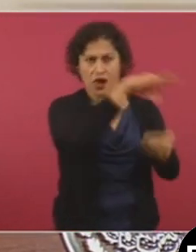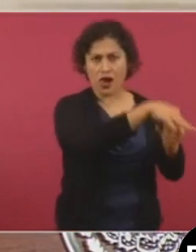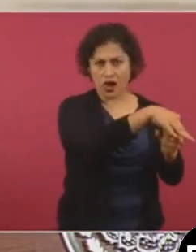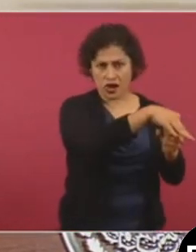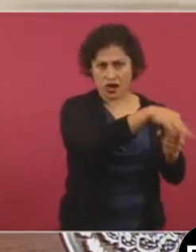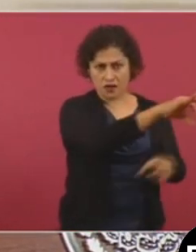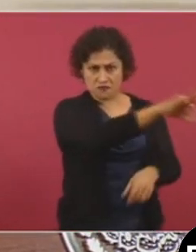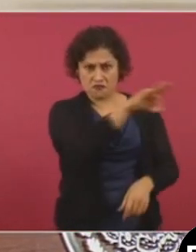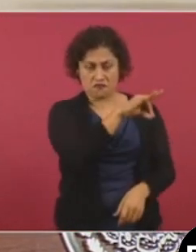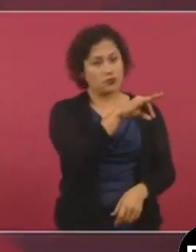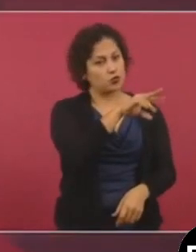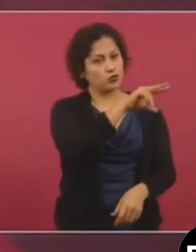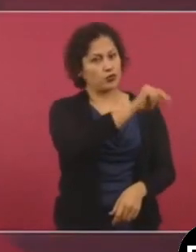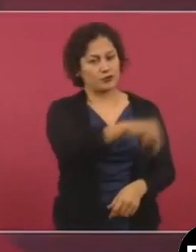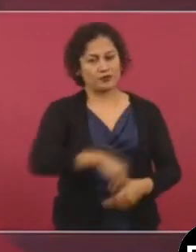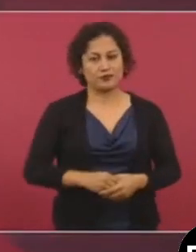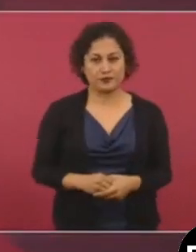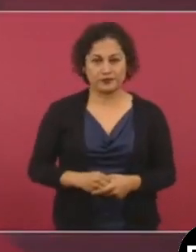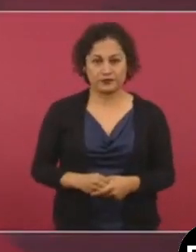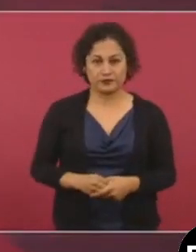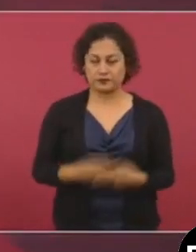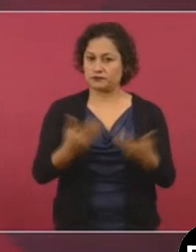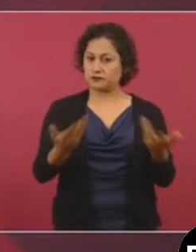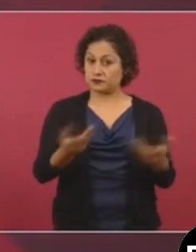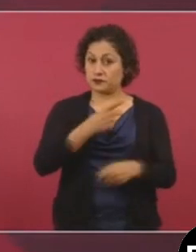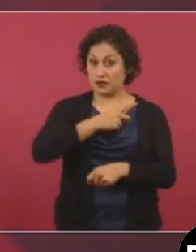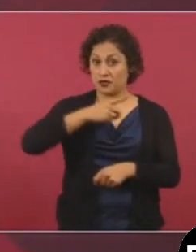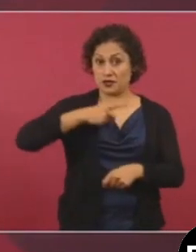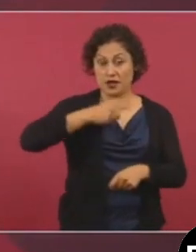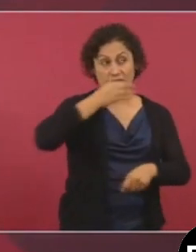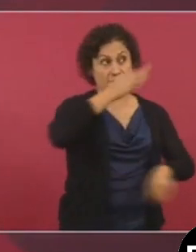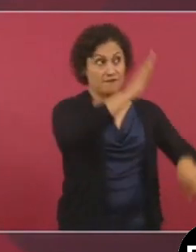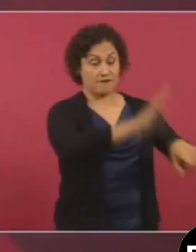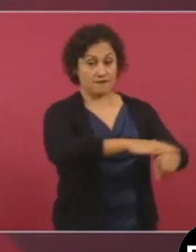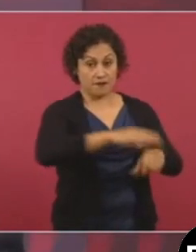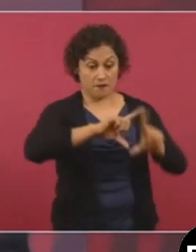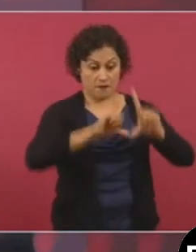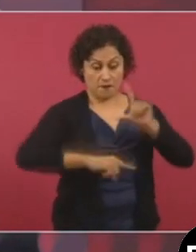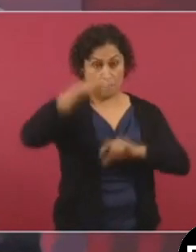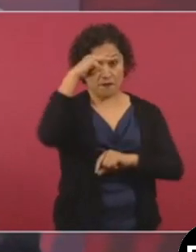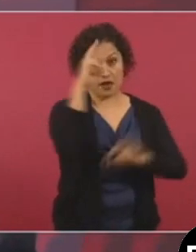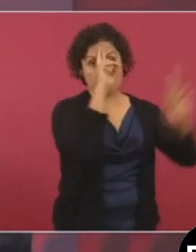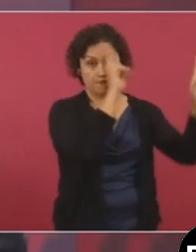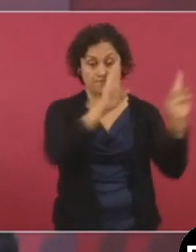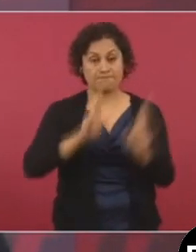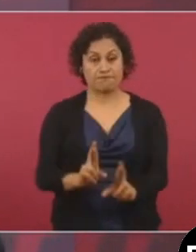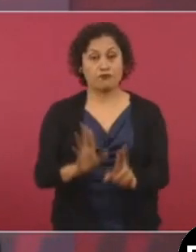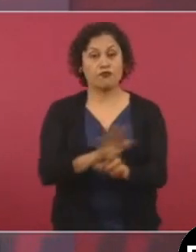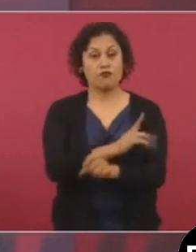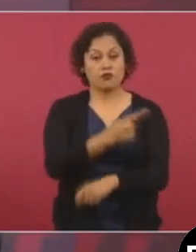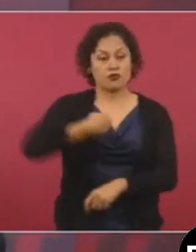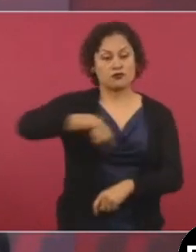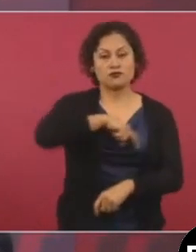y que a México se le tiene que respetar, porque México es un país independiente, libre,